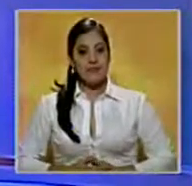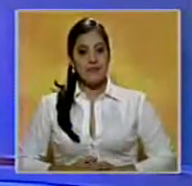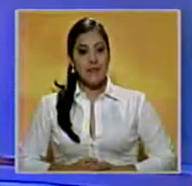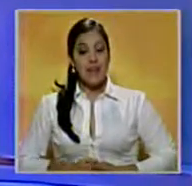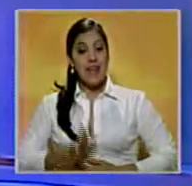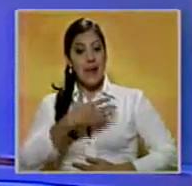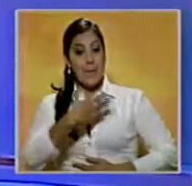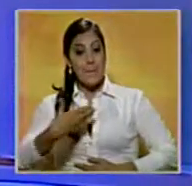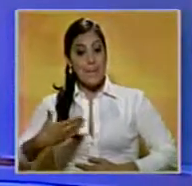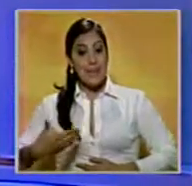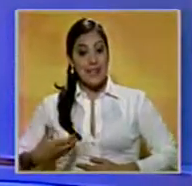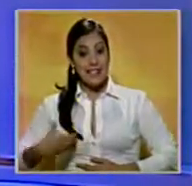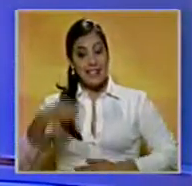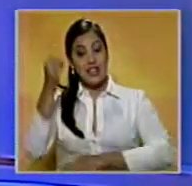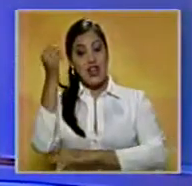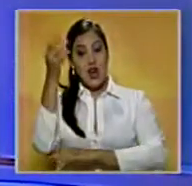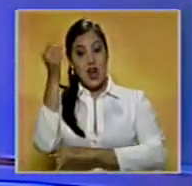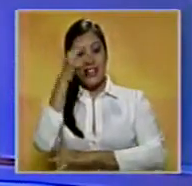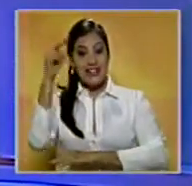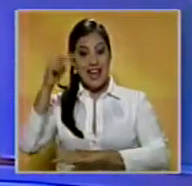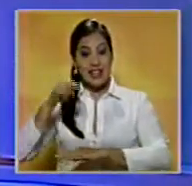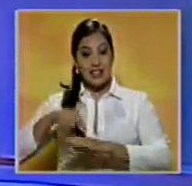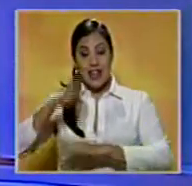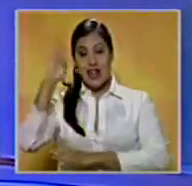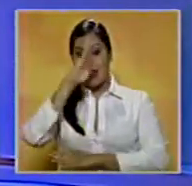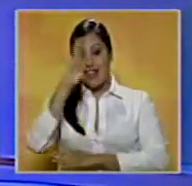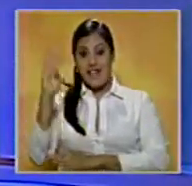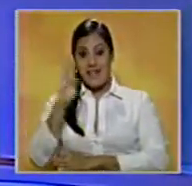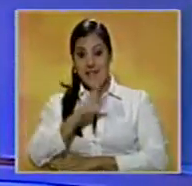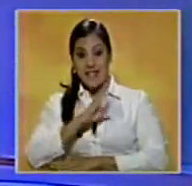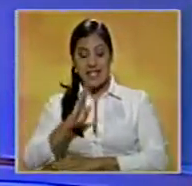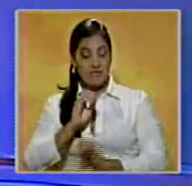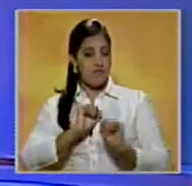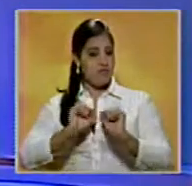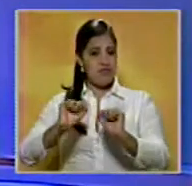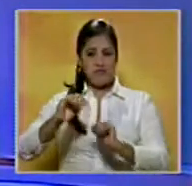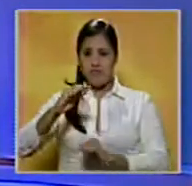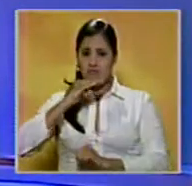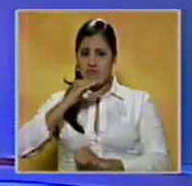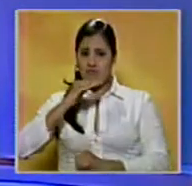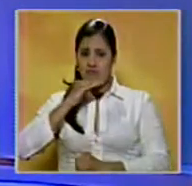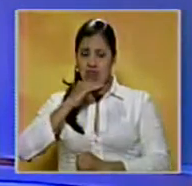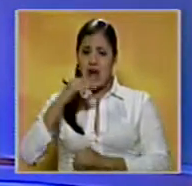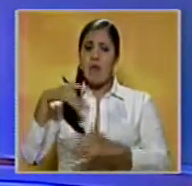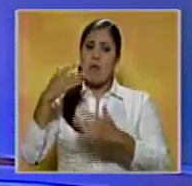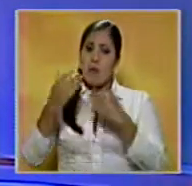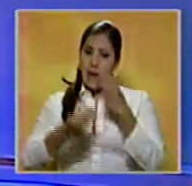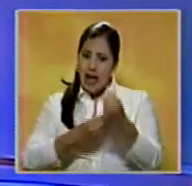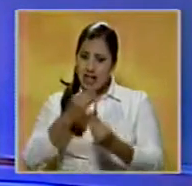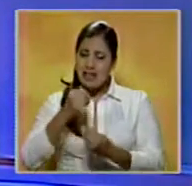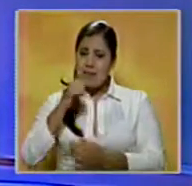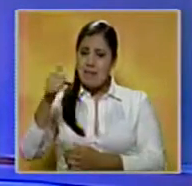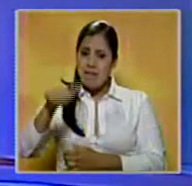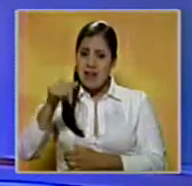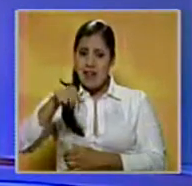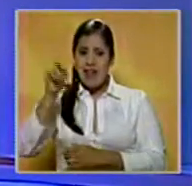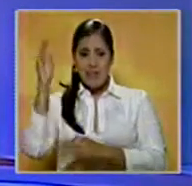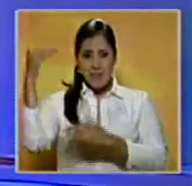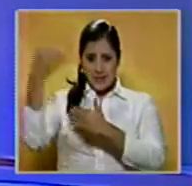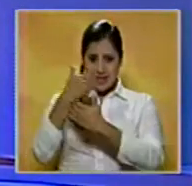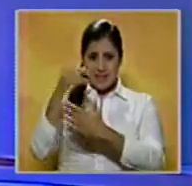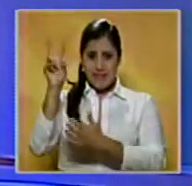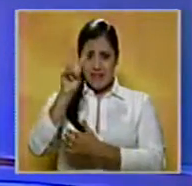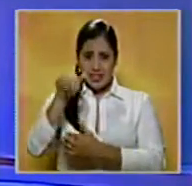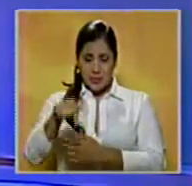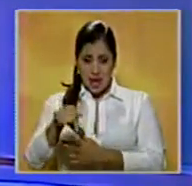El presidente del Congreso Nacional de Brasil, Eduardo Cunha, rechazó el tratamiento recibido por los senadores brasileños en territorio